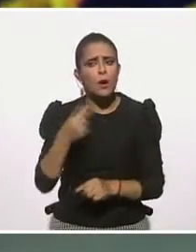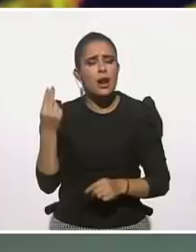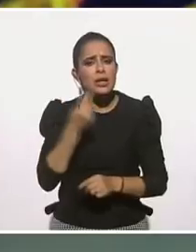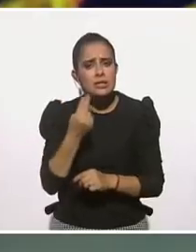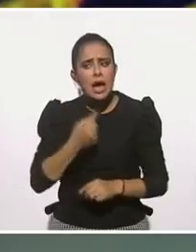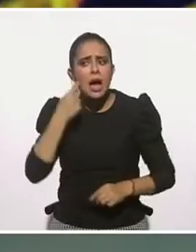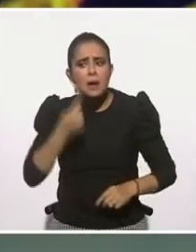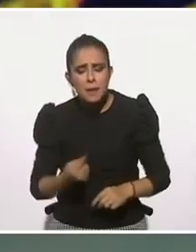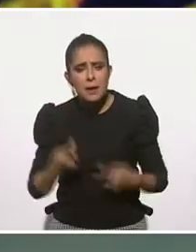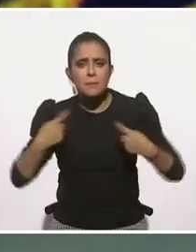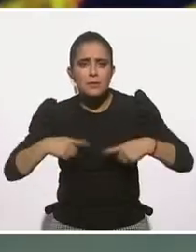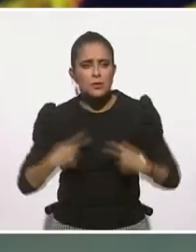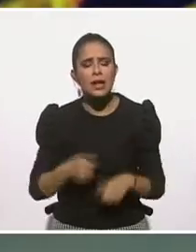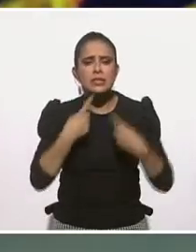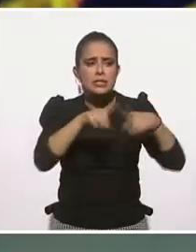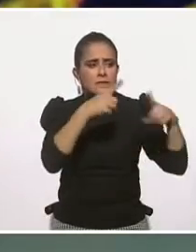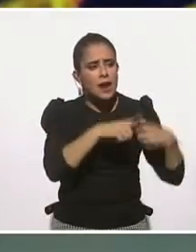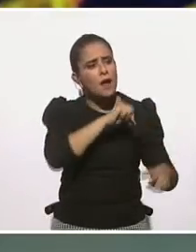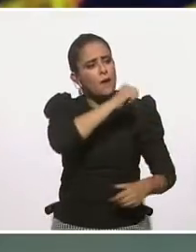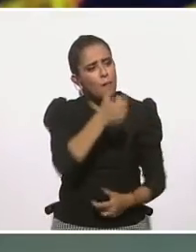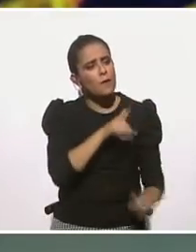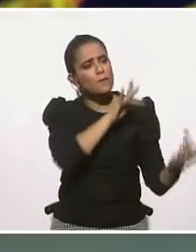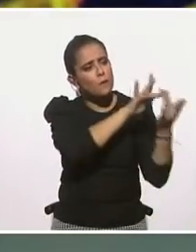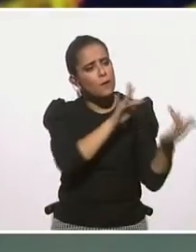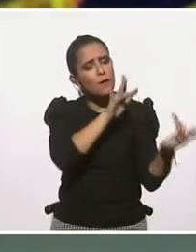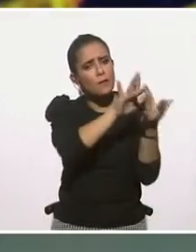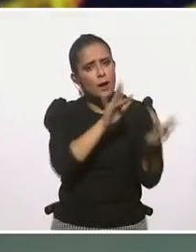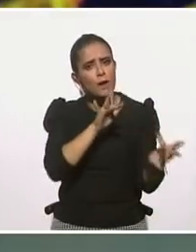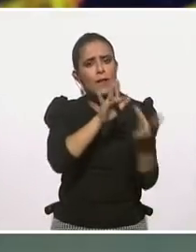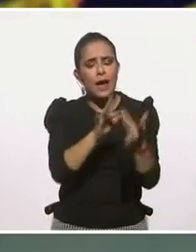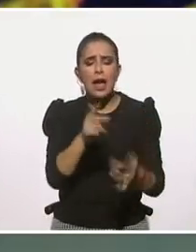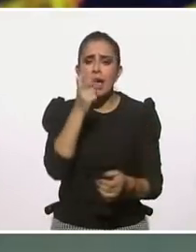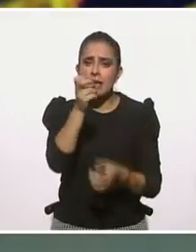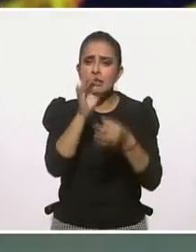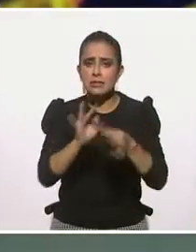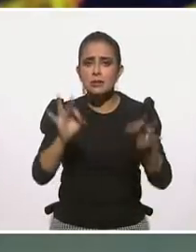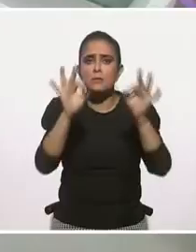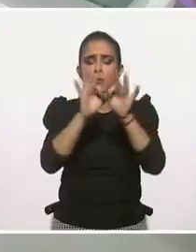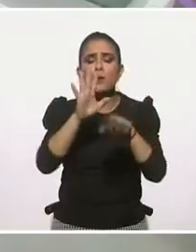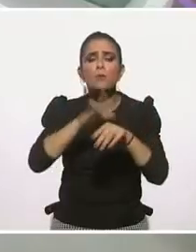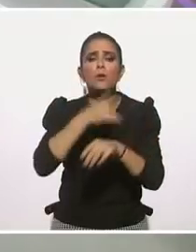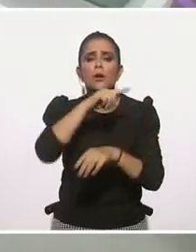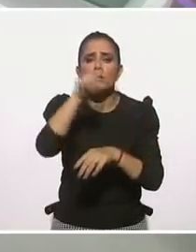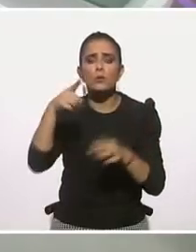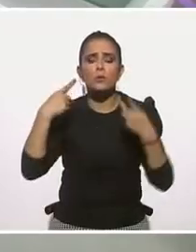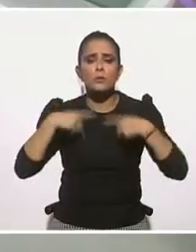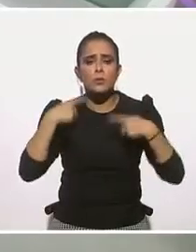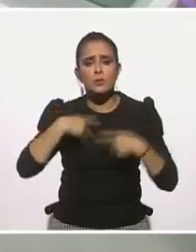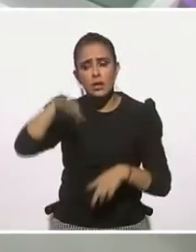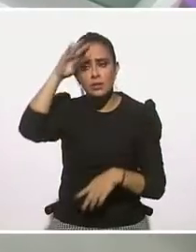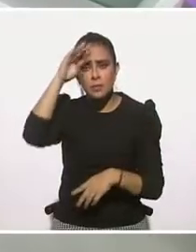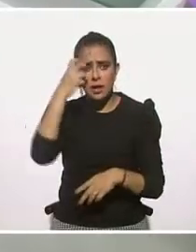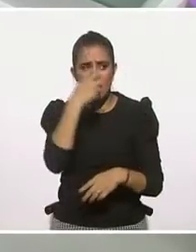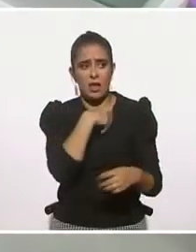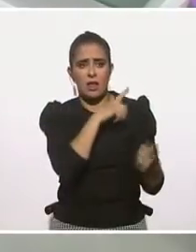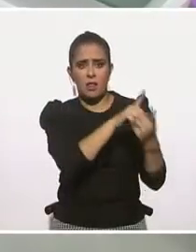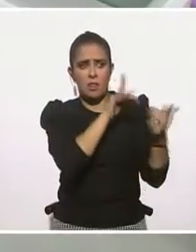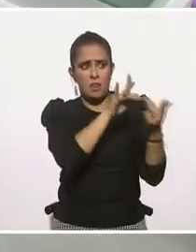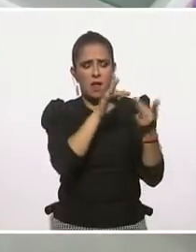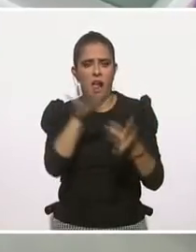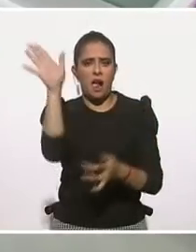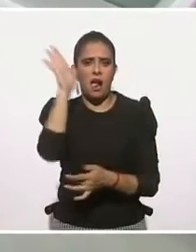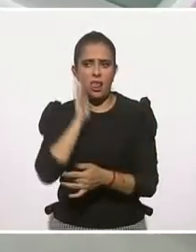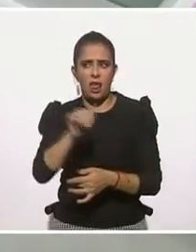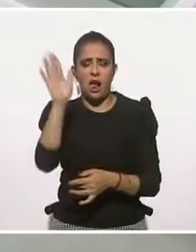relacionarse con personas diferentes, porque ese es uno de los sesgos inconscientes y de las creencias más robustas que a veces nos detiene y que una persona